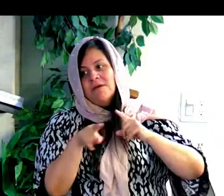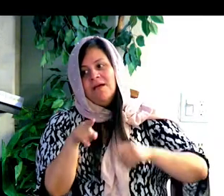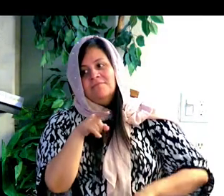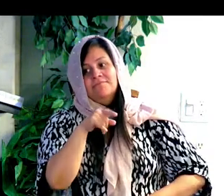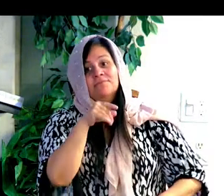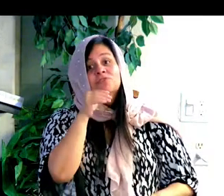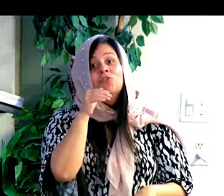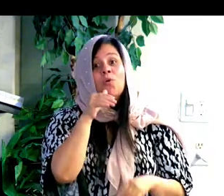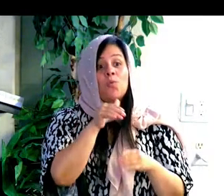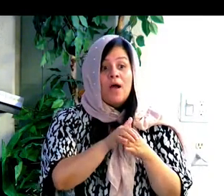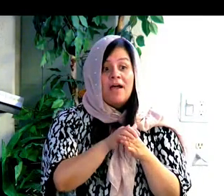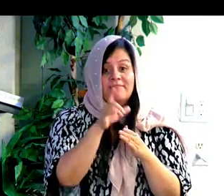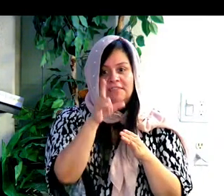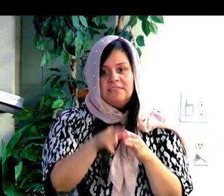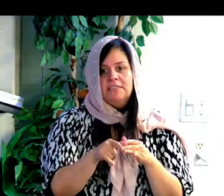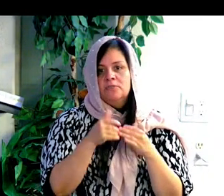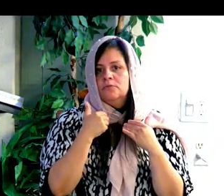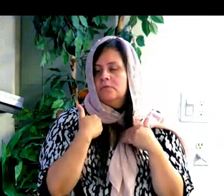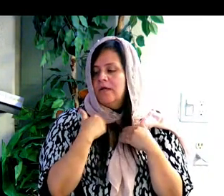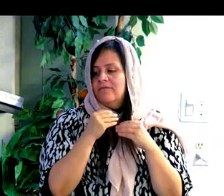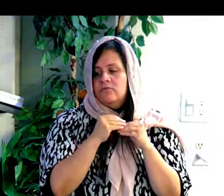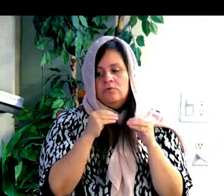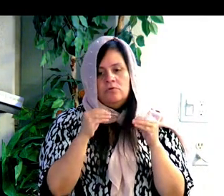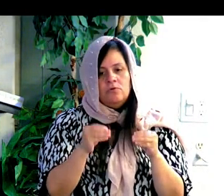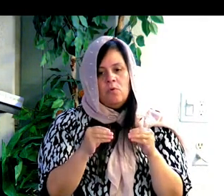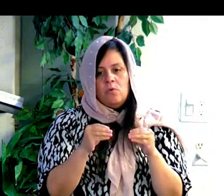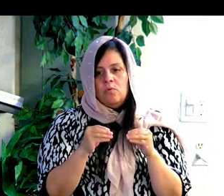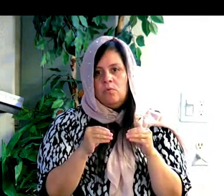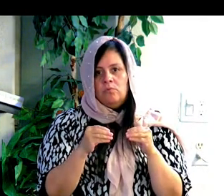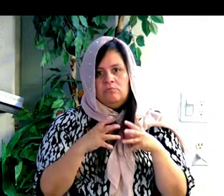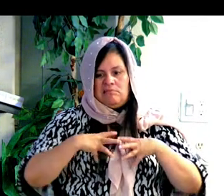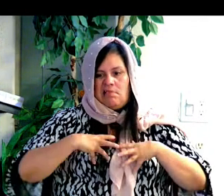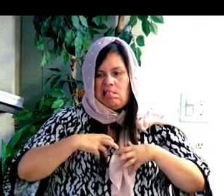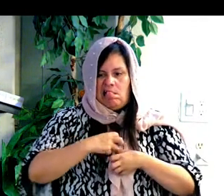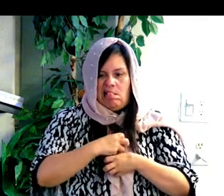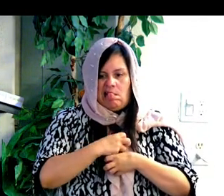sin manchas, sin manchas, como perfecta.